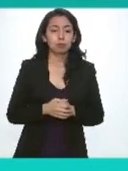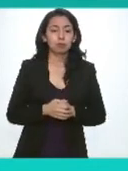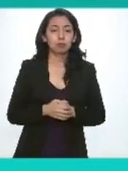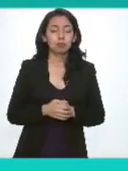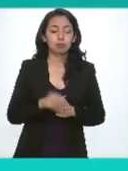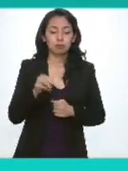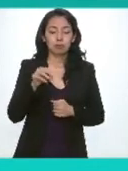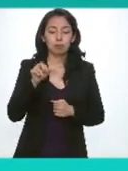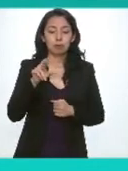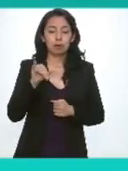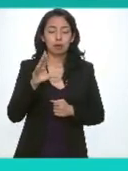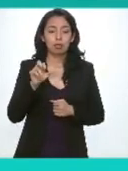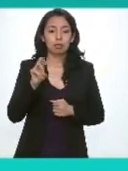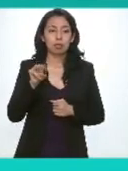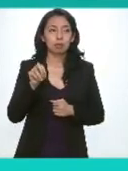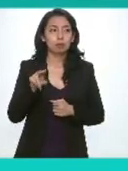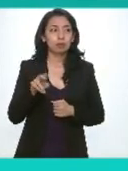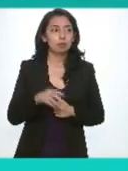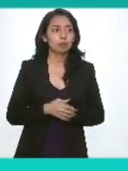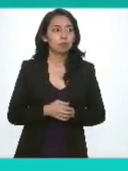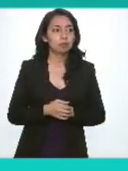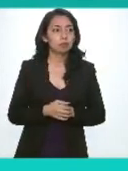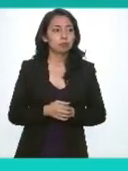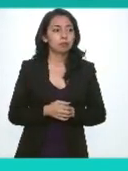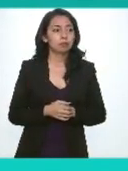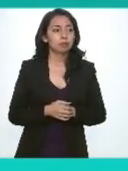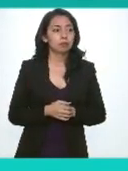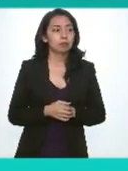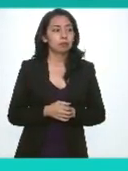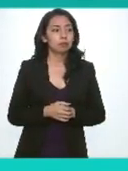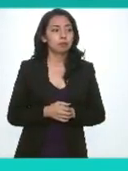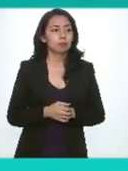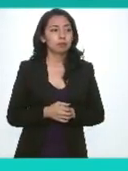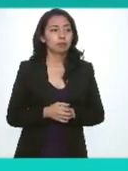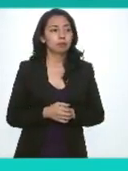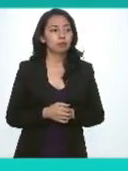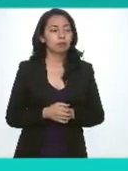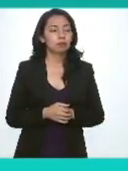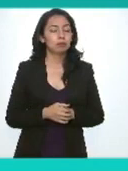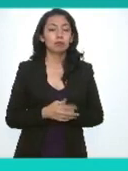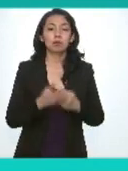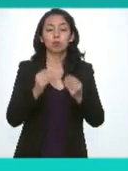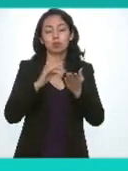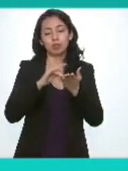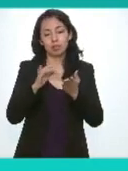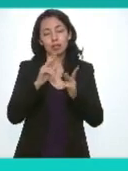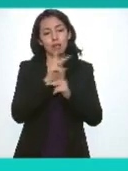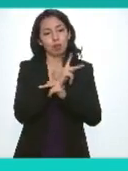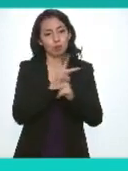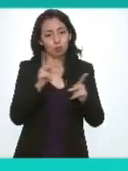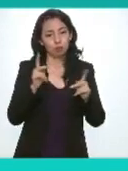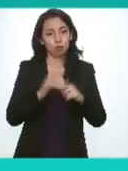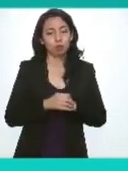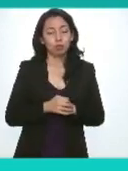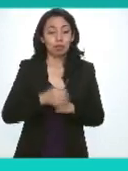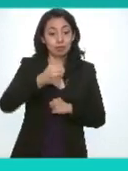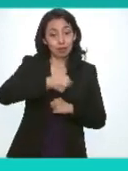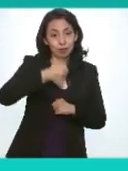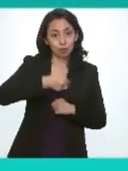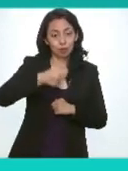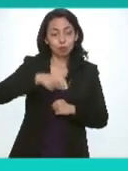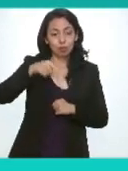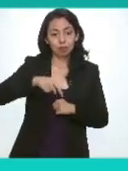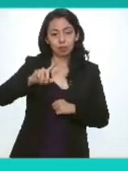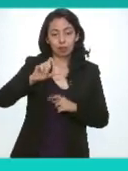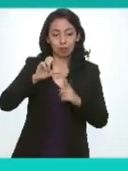comisionada María del Carmen para la exposición del proyecto de la caseta muchísimas gracias a todas saludos en